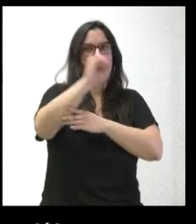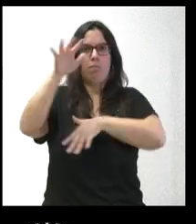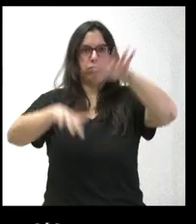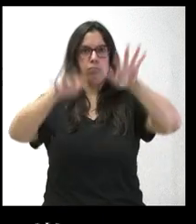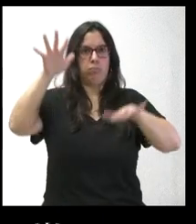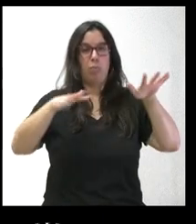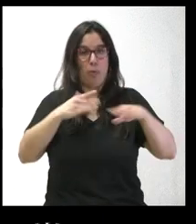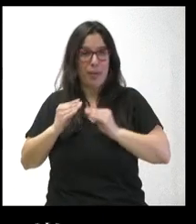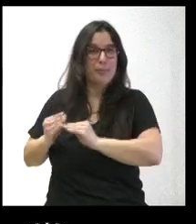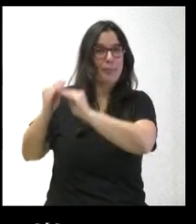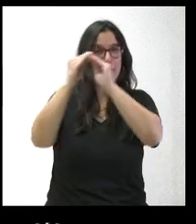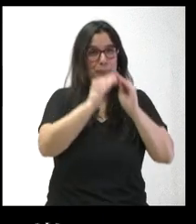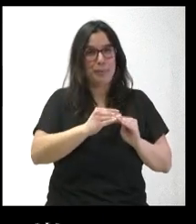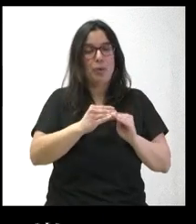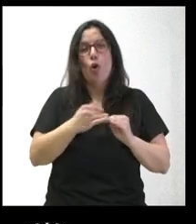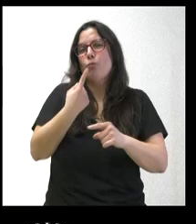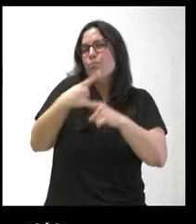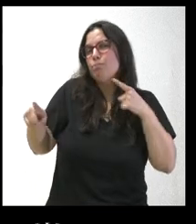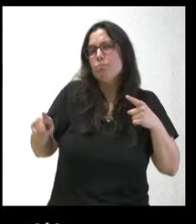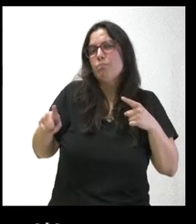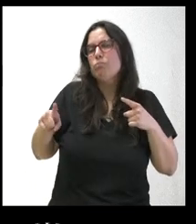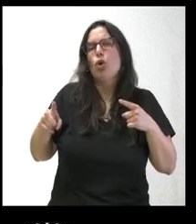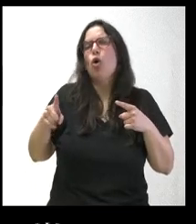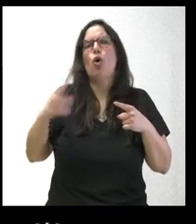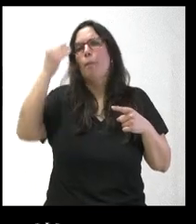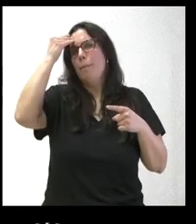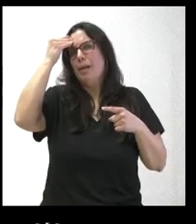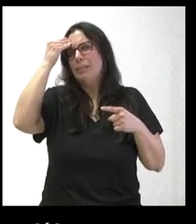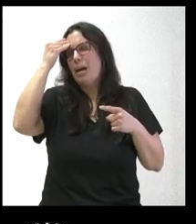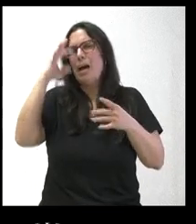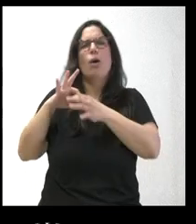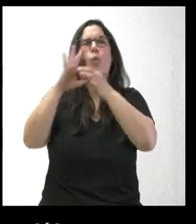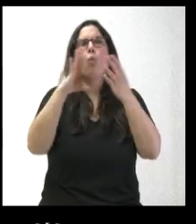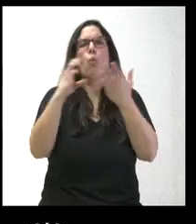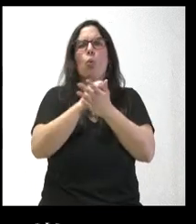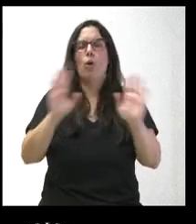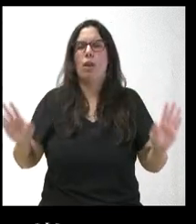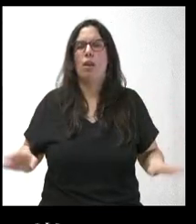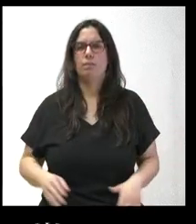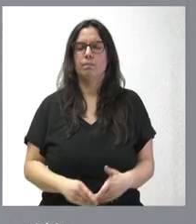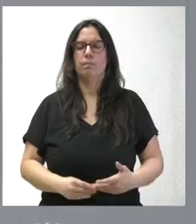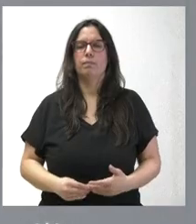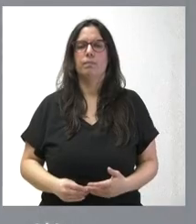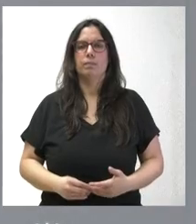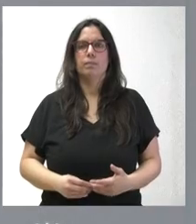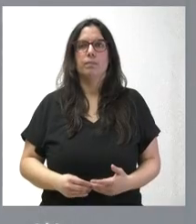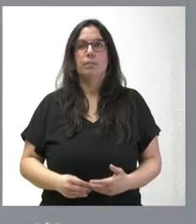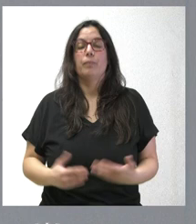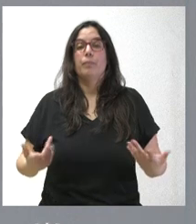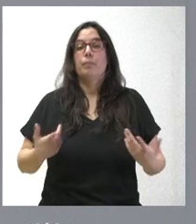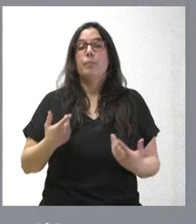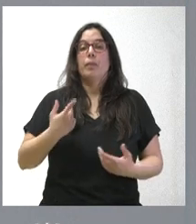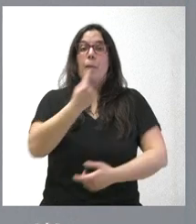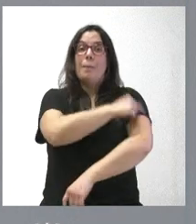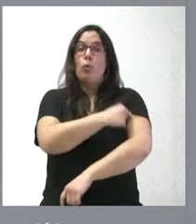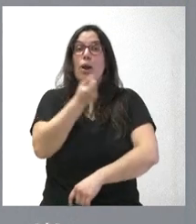establecer alguna diferenciación o son partidarios de mantener la unidad en toda la comunidad. Pues el número de vacunas no